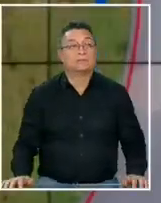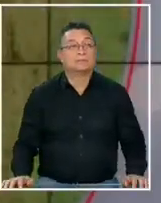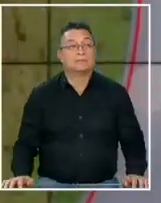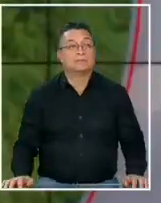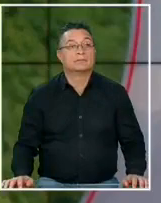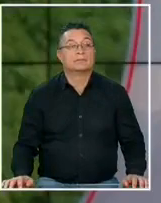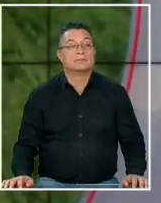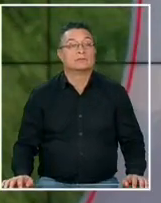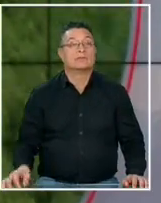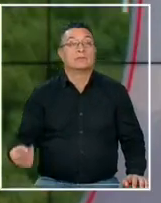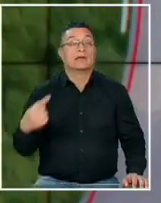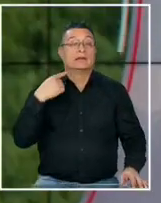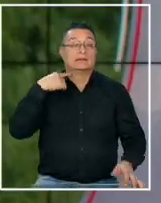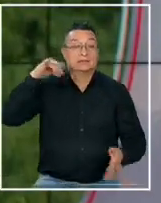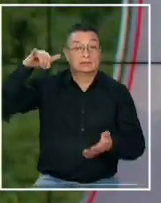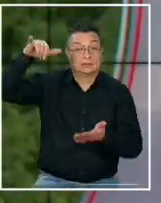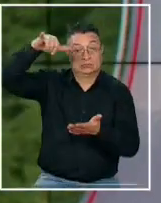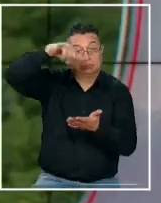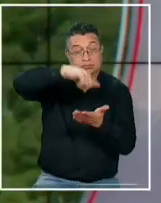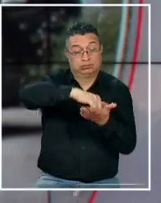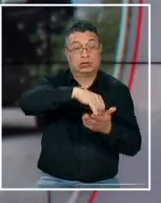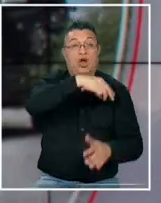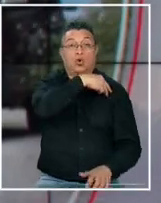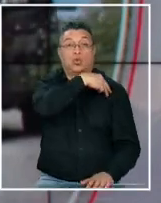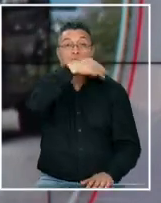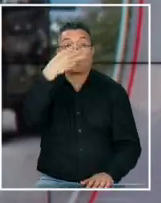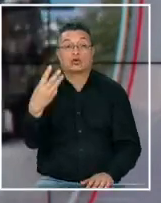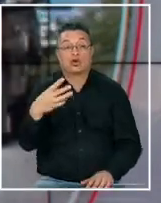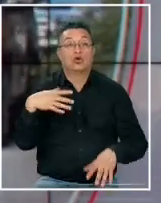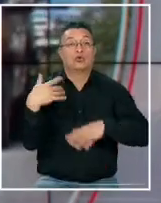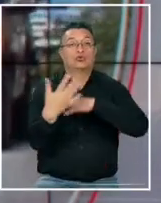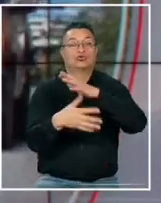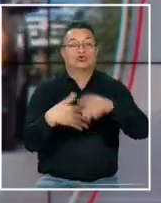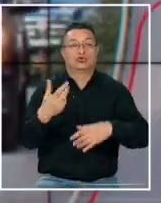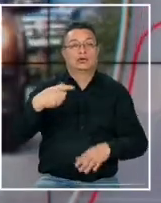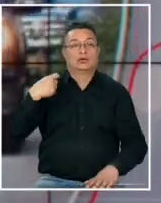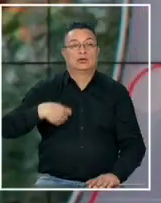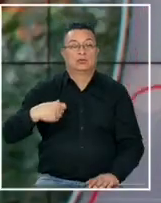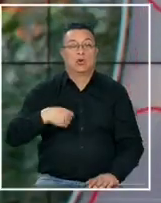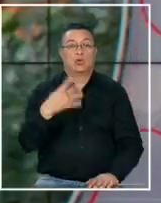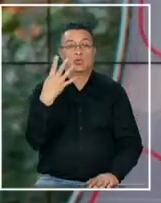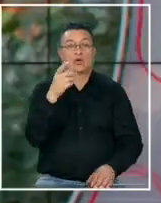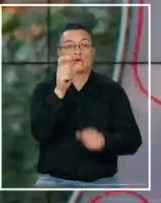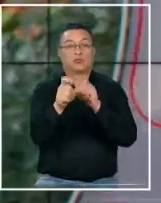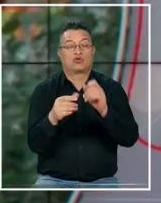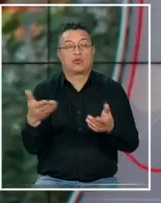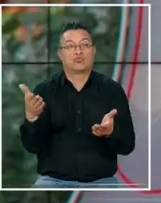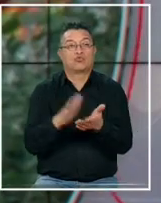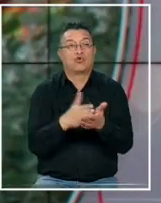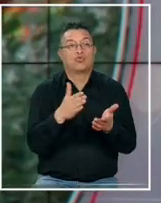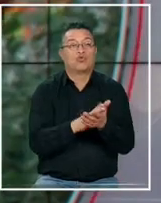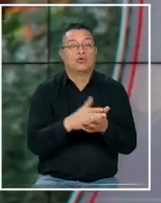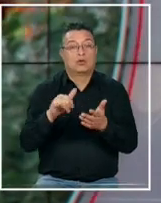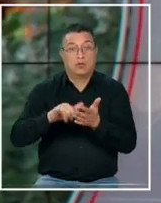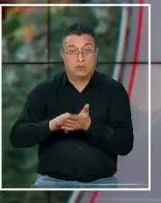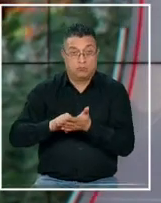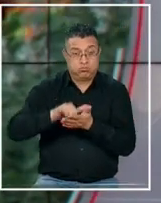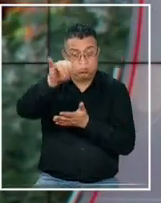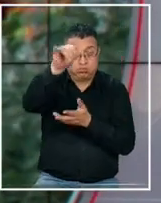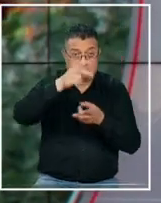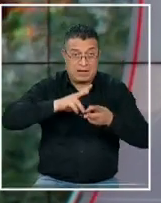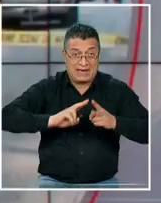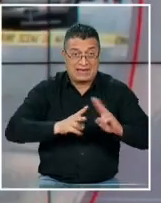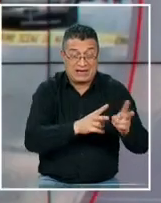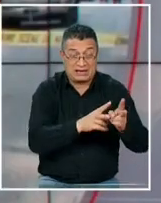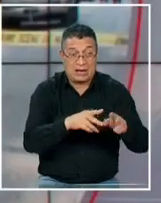el accidente de un avión civil en Washington causó revuelo en Estados Unidos cuatro personas murieron luego de que jets de combate